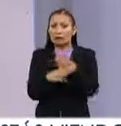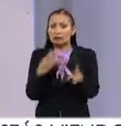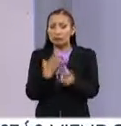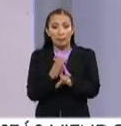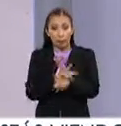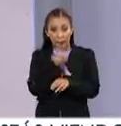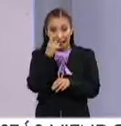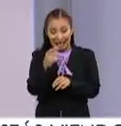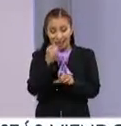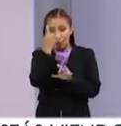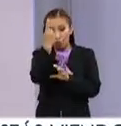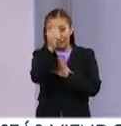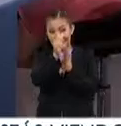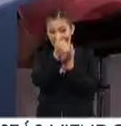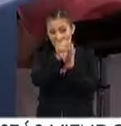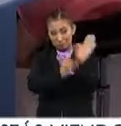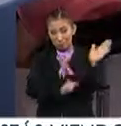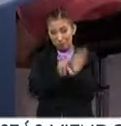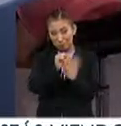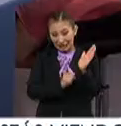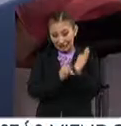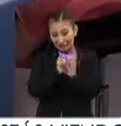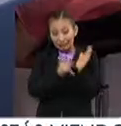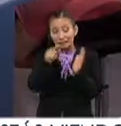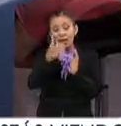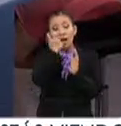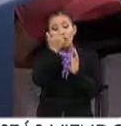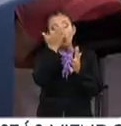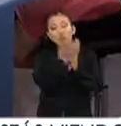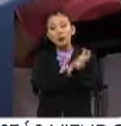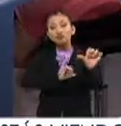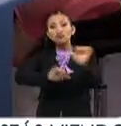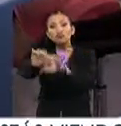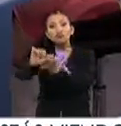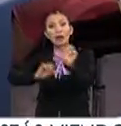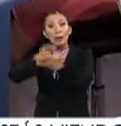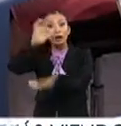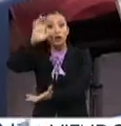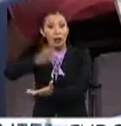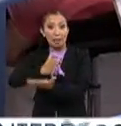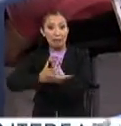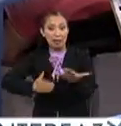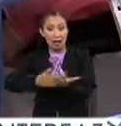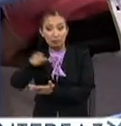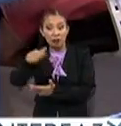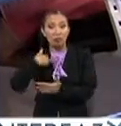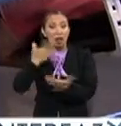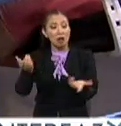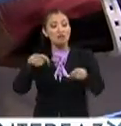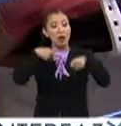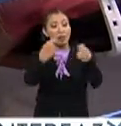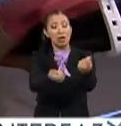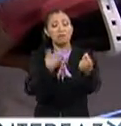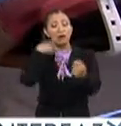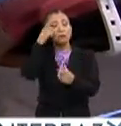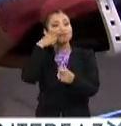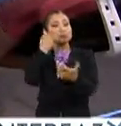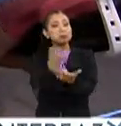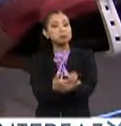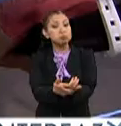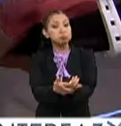porque durante el semestre, a lo mejor la mitad de los alumnos son de movilidad, entonces pues tienen infraestructura para cubrir eso.